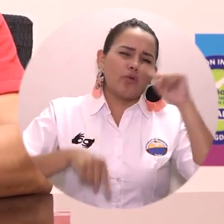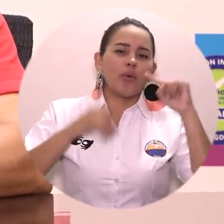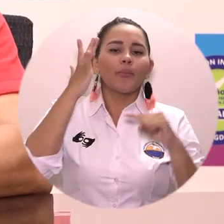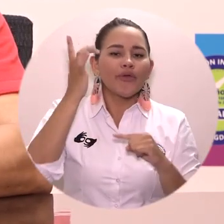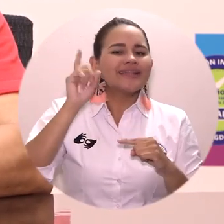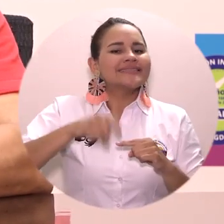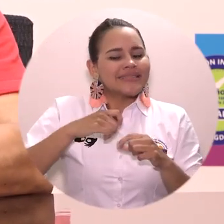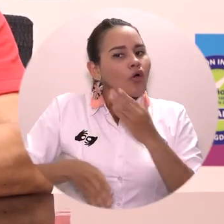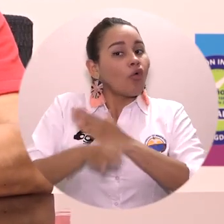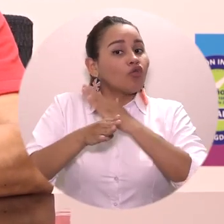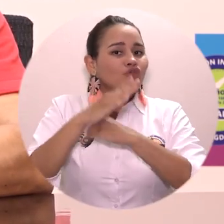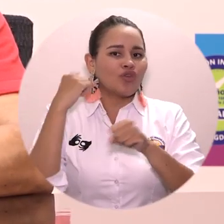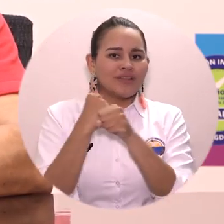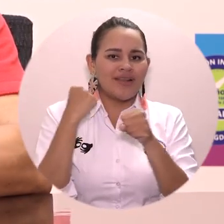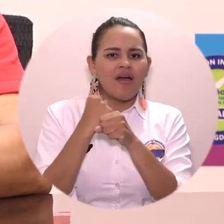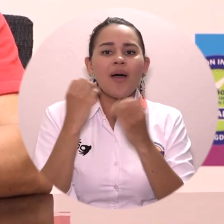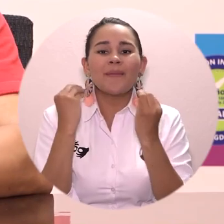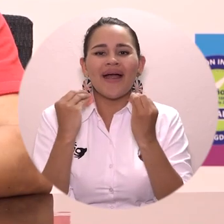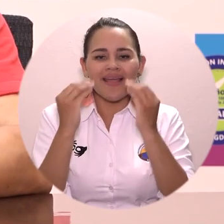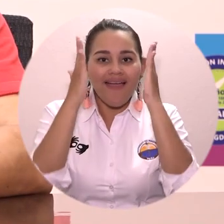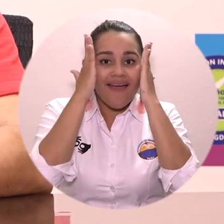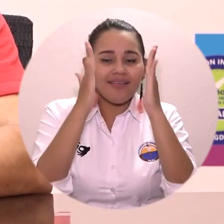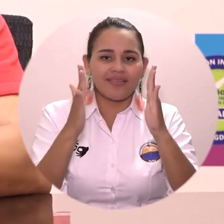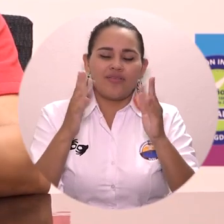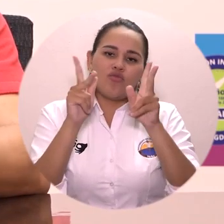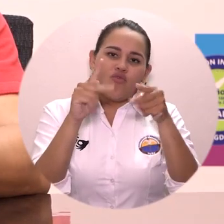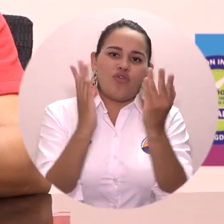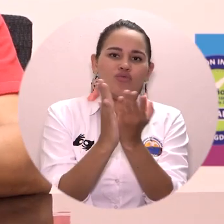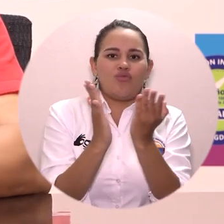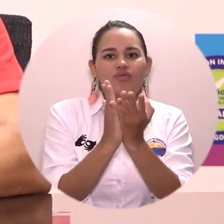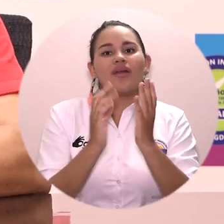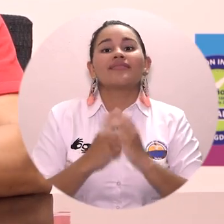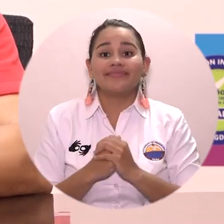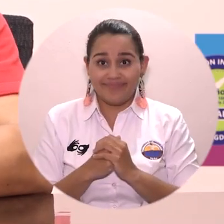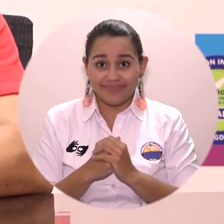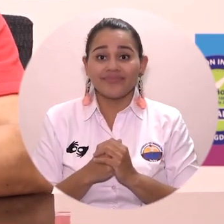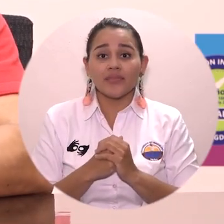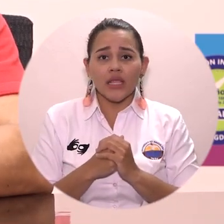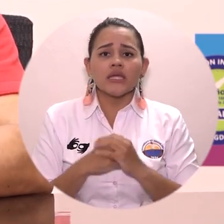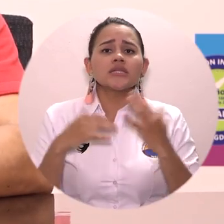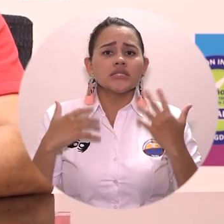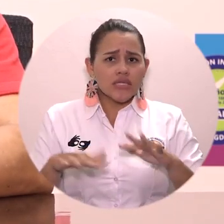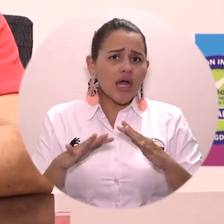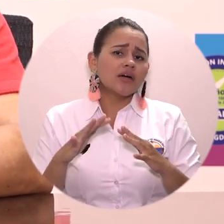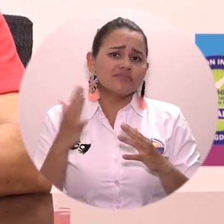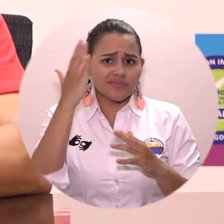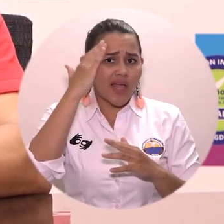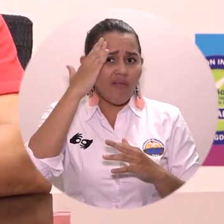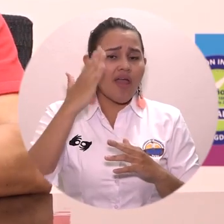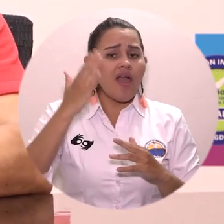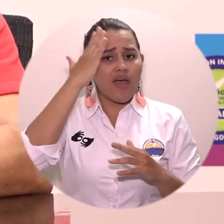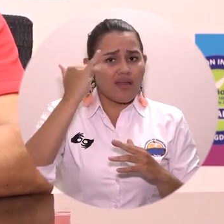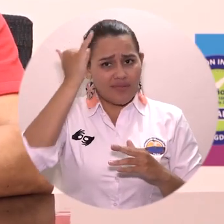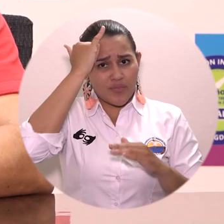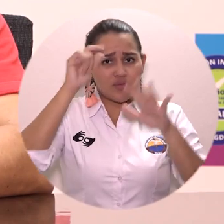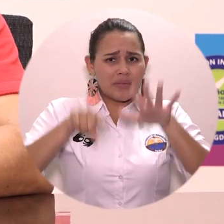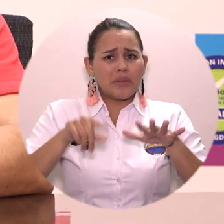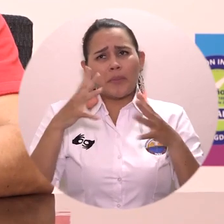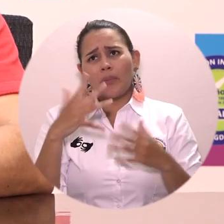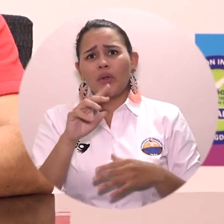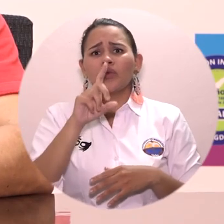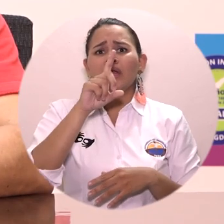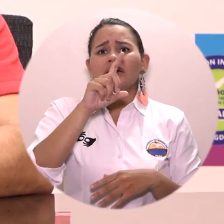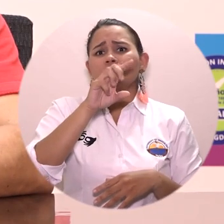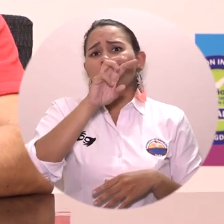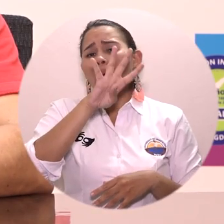garantizar que ese semestre académico que iba en cerca del 40 o 50% de avance, pues siga avanzando hasta donde podamos